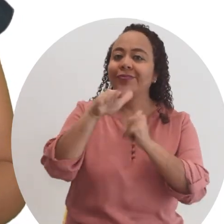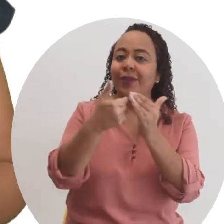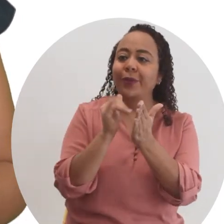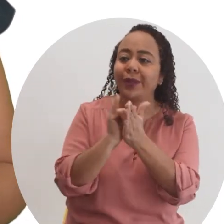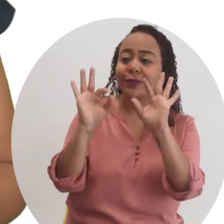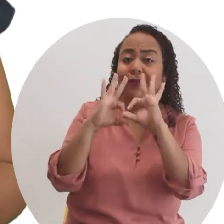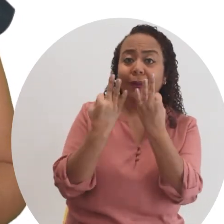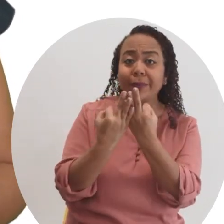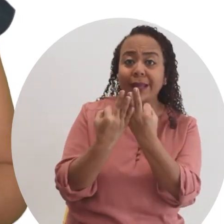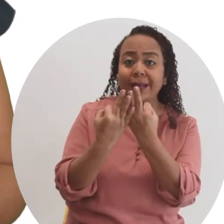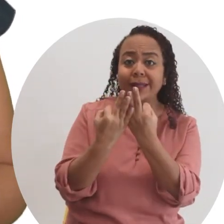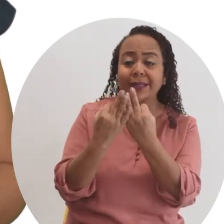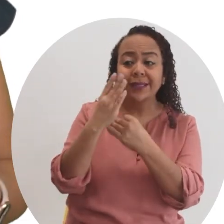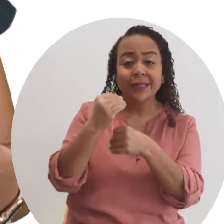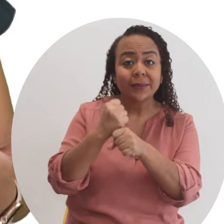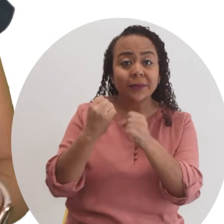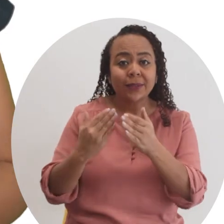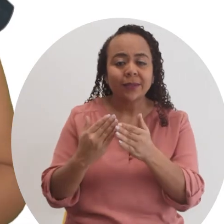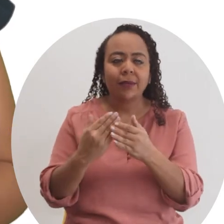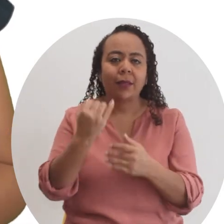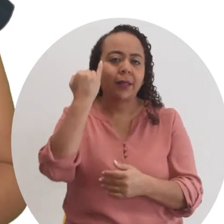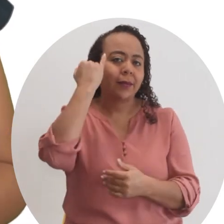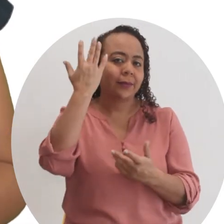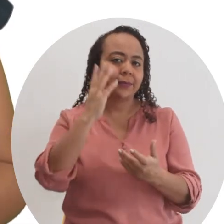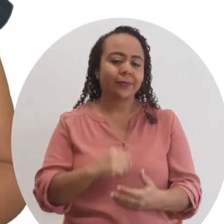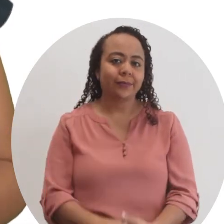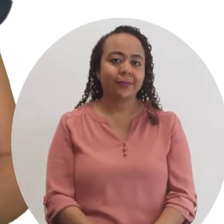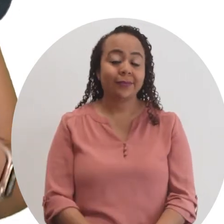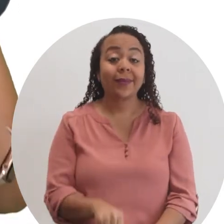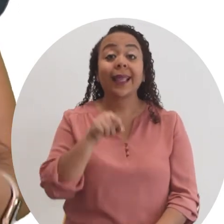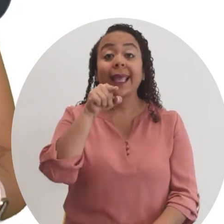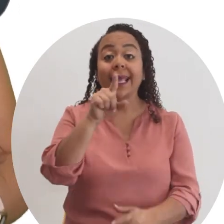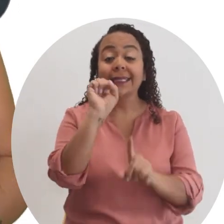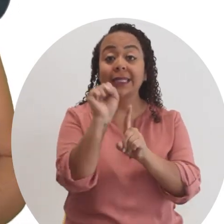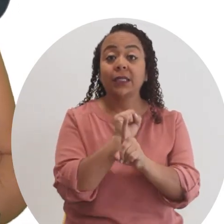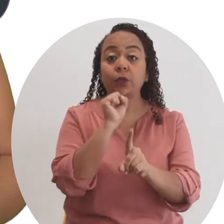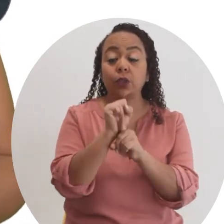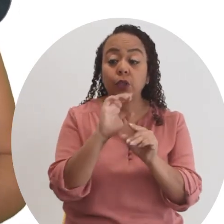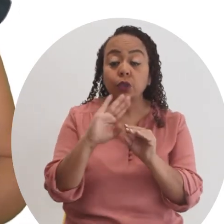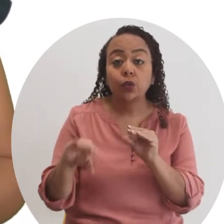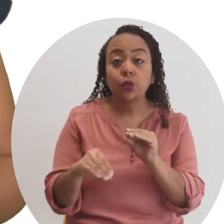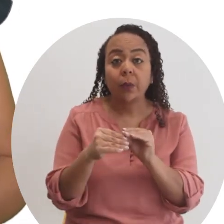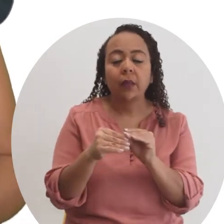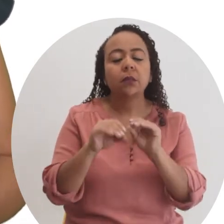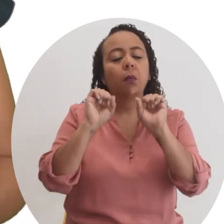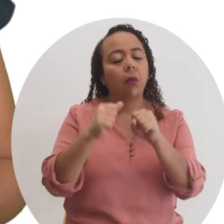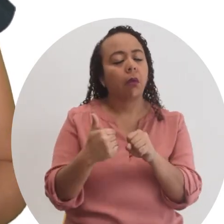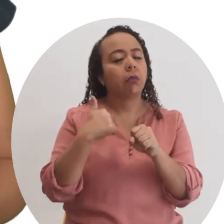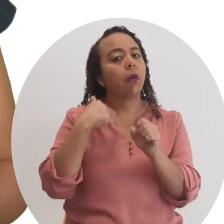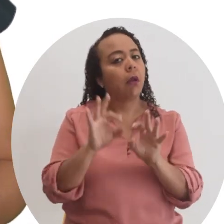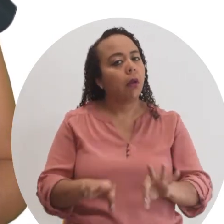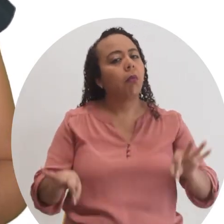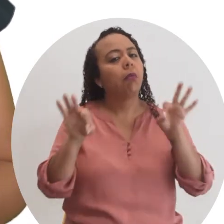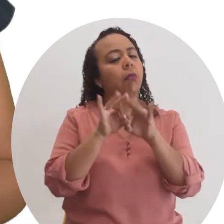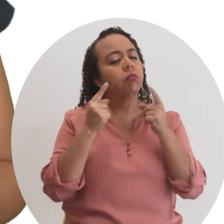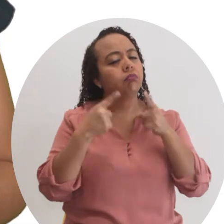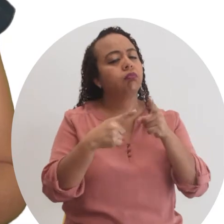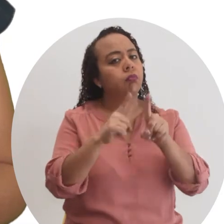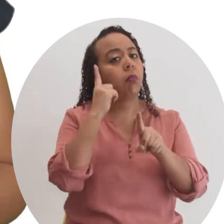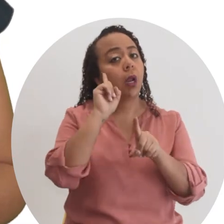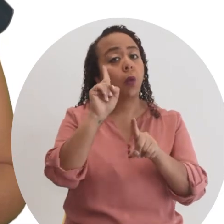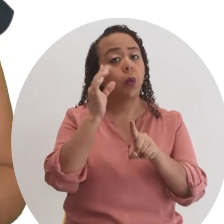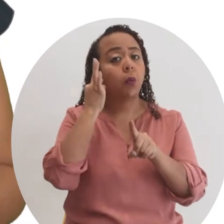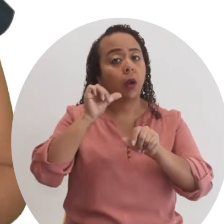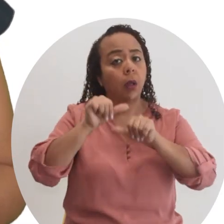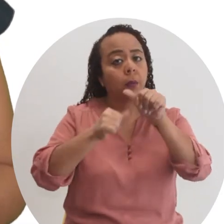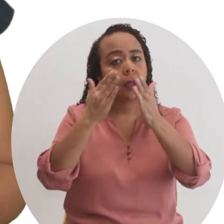a todo eso lo familiar y personal, imagínense. Estas situaciones sumadas pueden traer importantes consecuencias